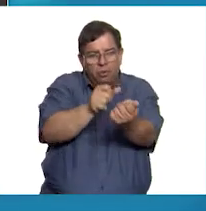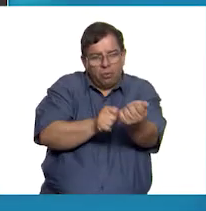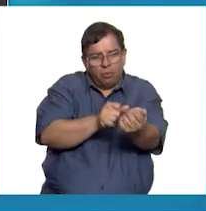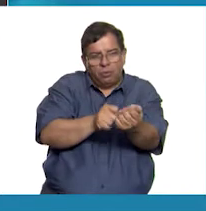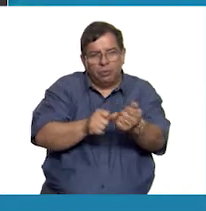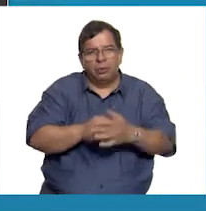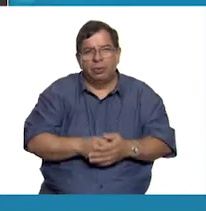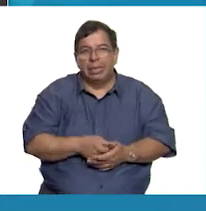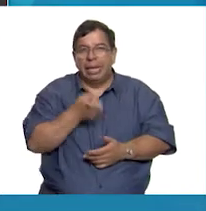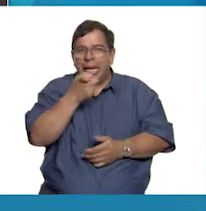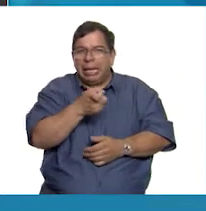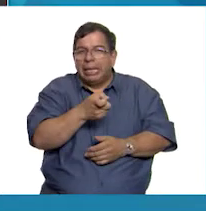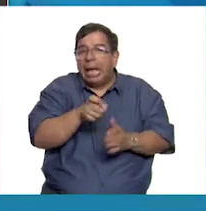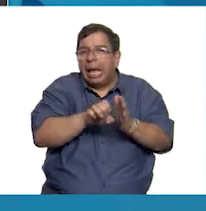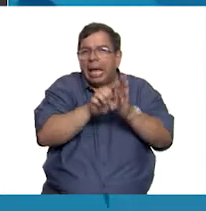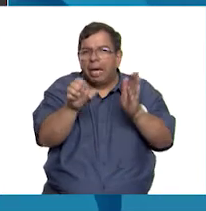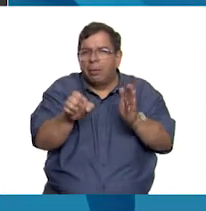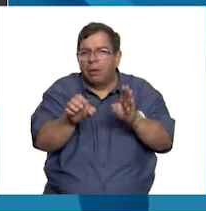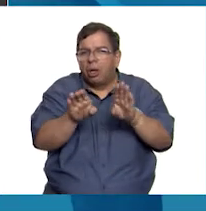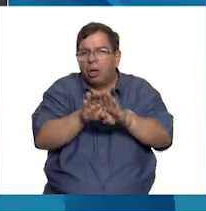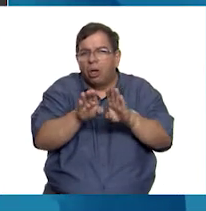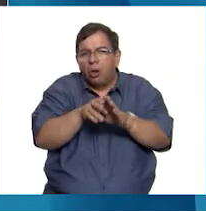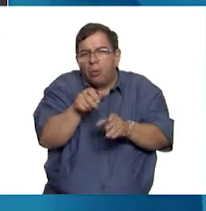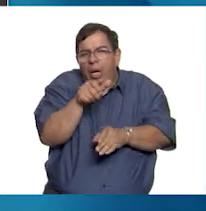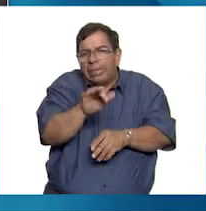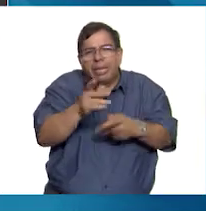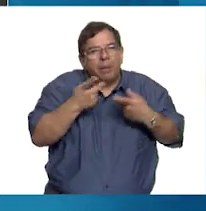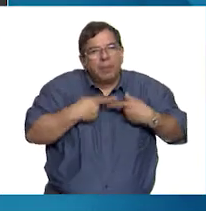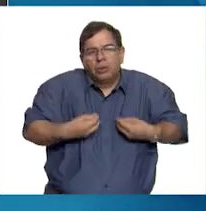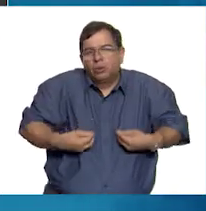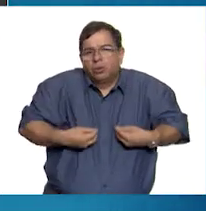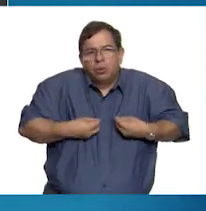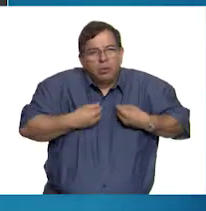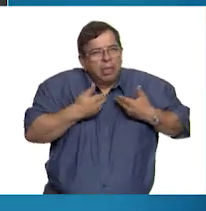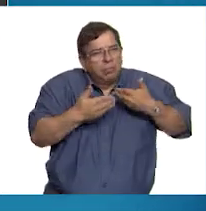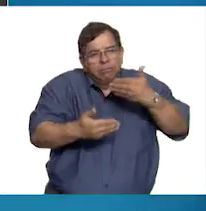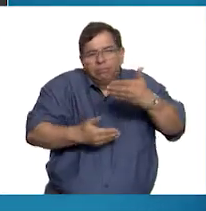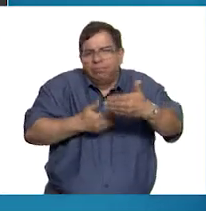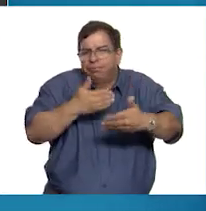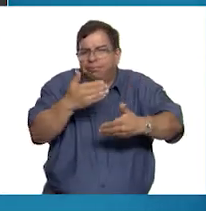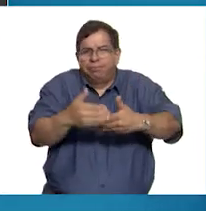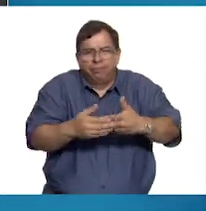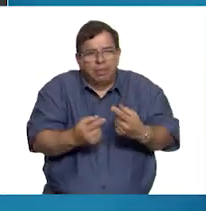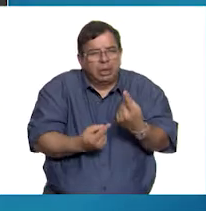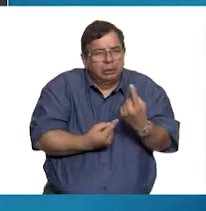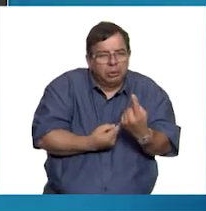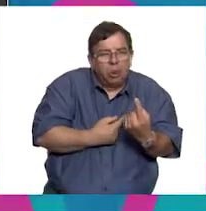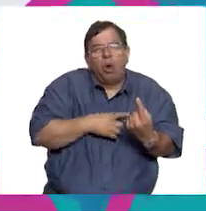este es un ejemplo del devenir del hombre, del devenir individual y colectivo del hombre.